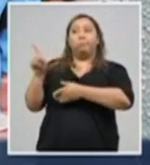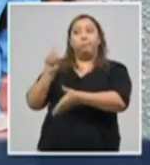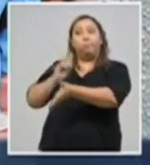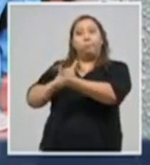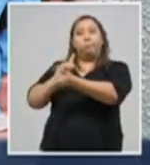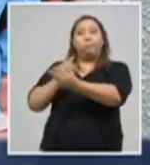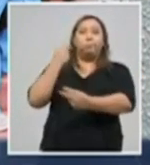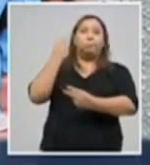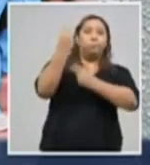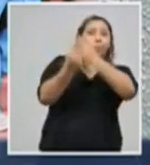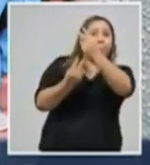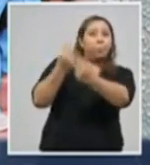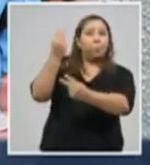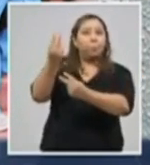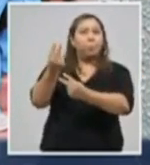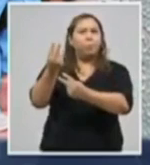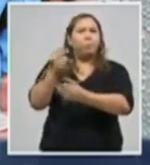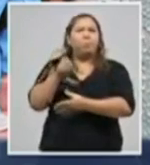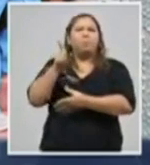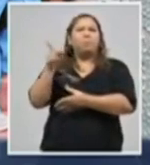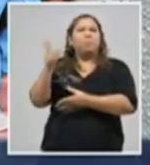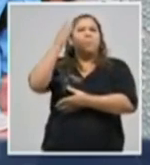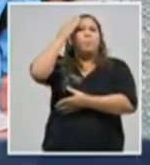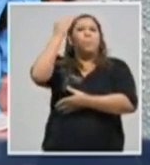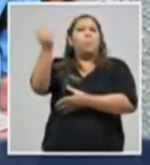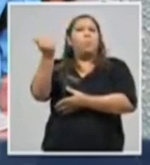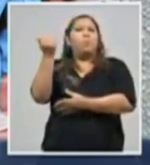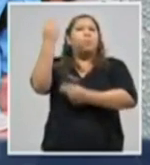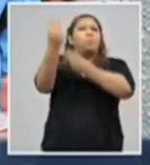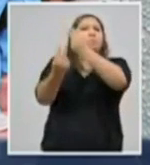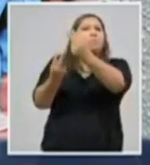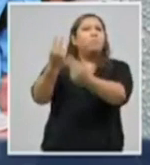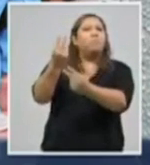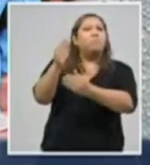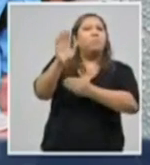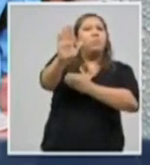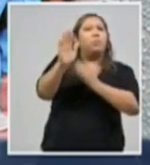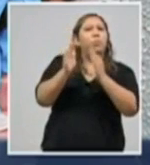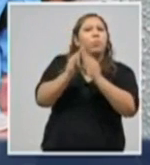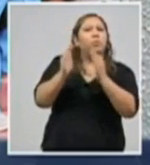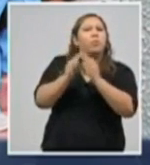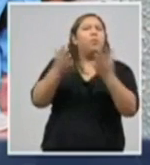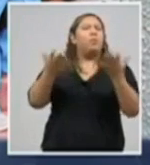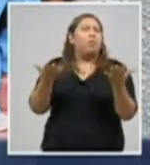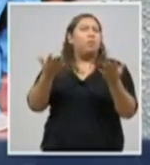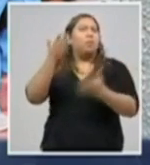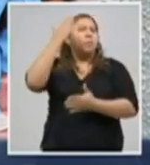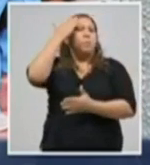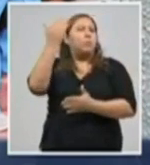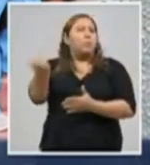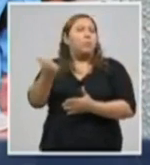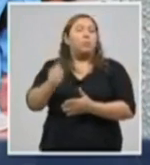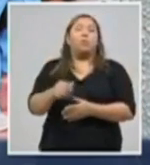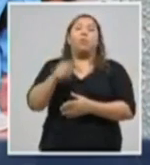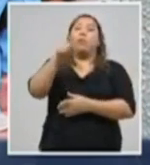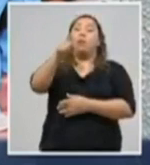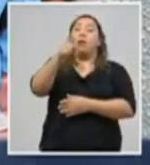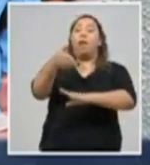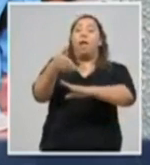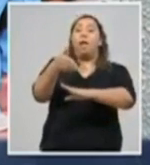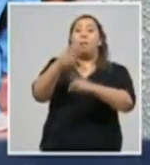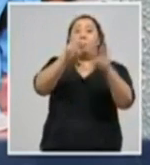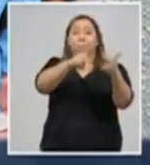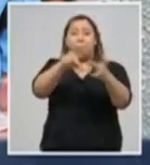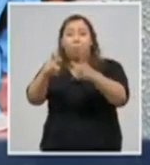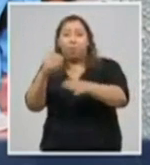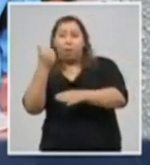estas brigadas? Buscamos una atención oportuna, disminuir la carga hospitalaria que estamos viendo en los hospitales